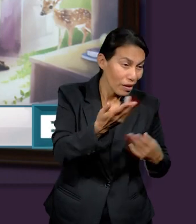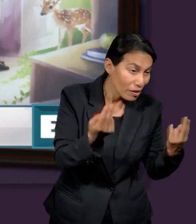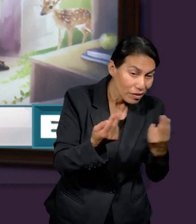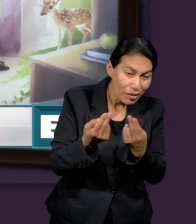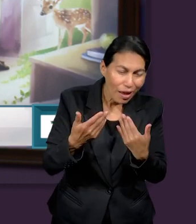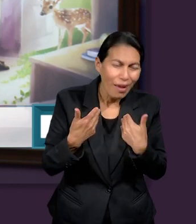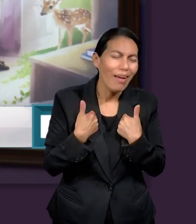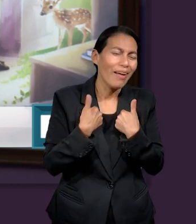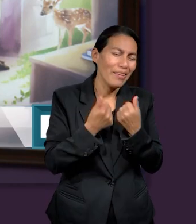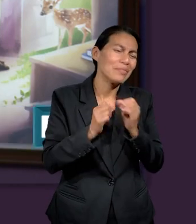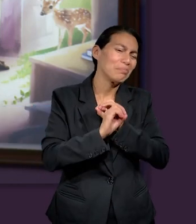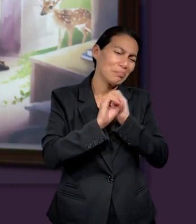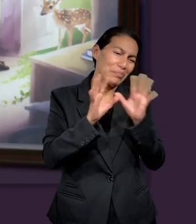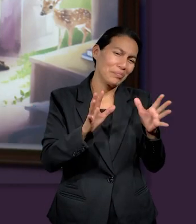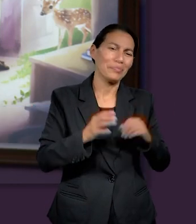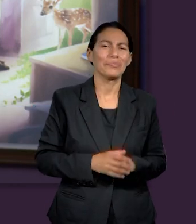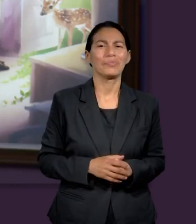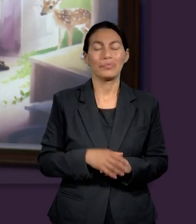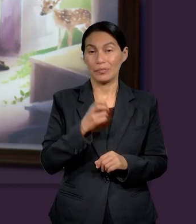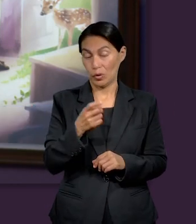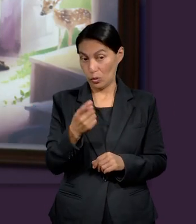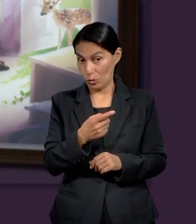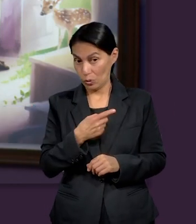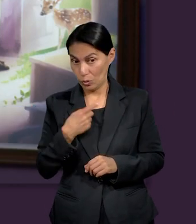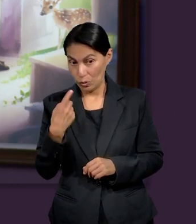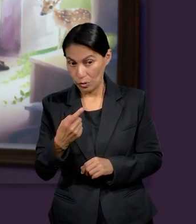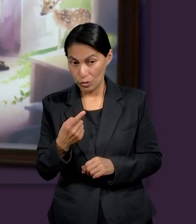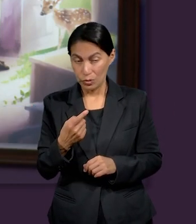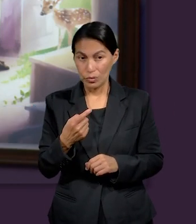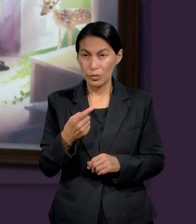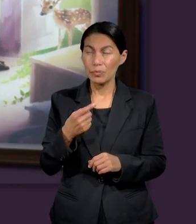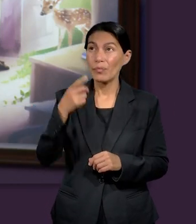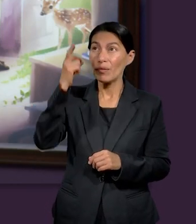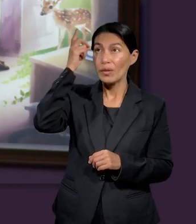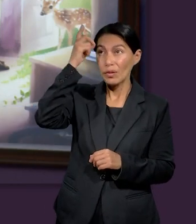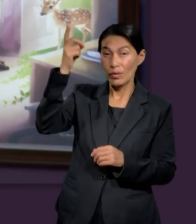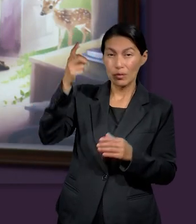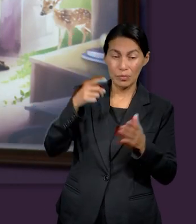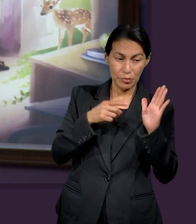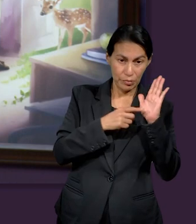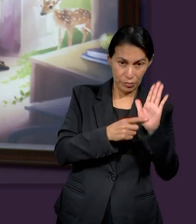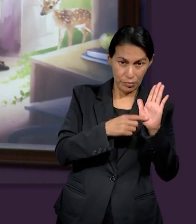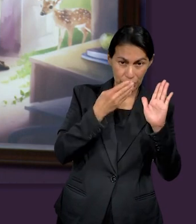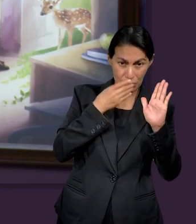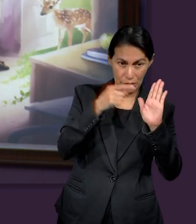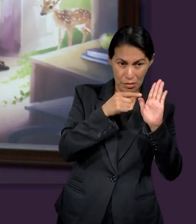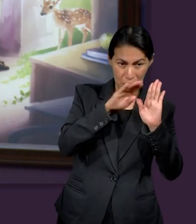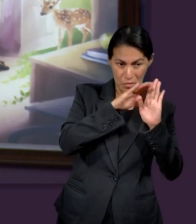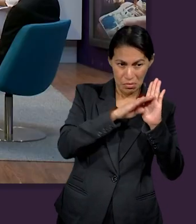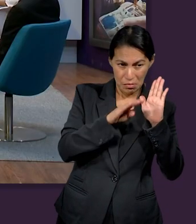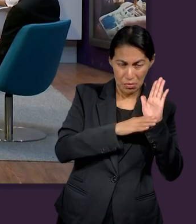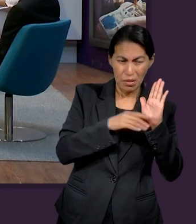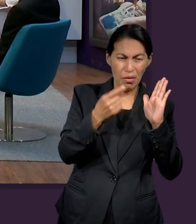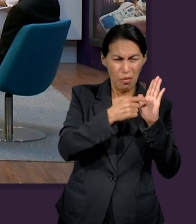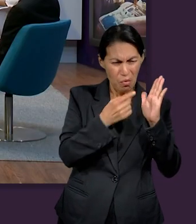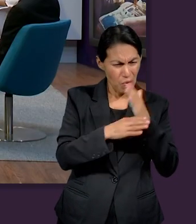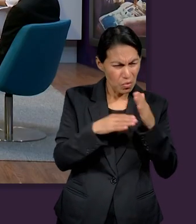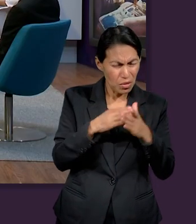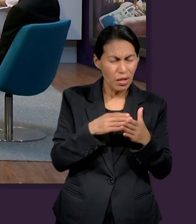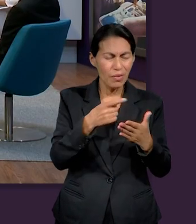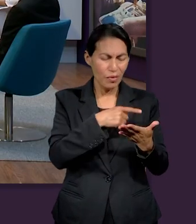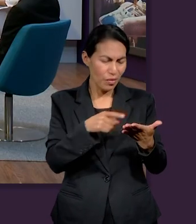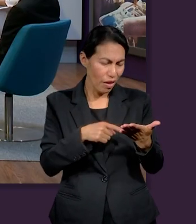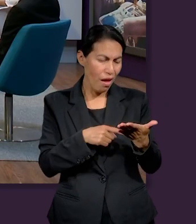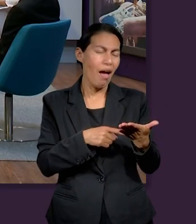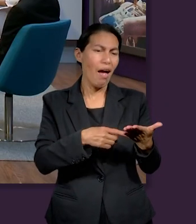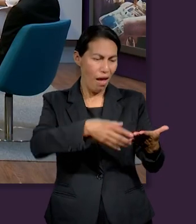mente humana entender las necesidades de las demás personas y sobre todo si seguimos las instrucciones que el Señor nos ha dejado en la Biblia va a ser